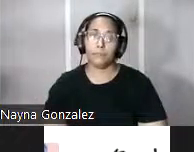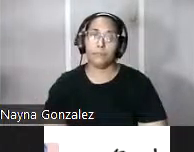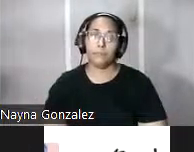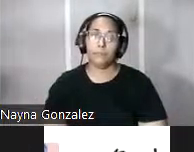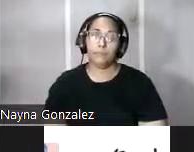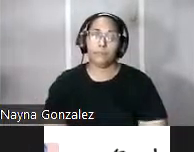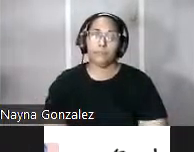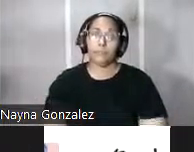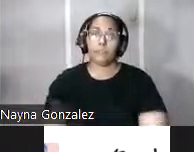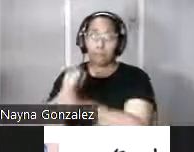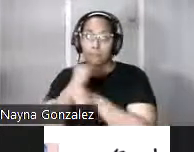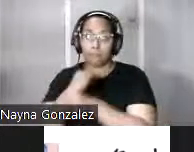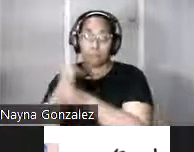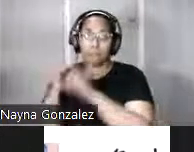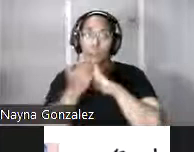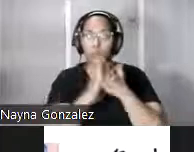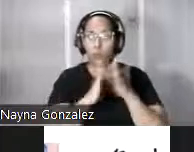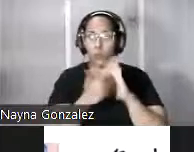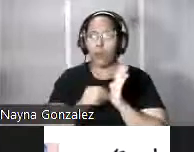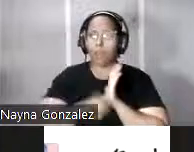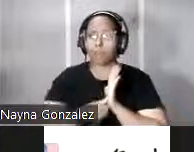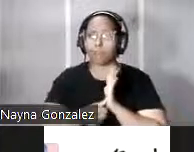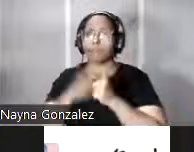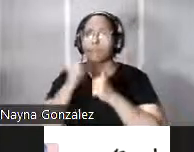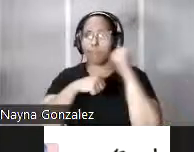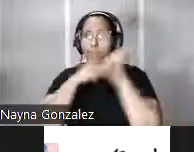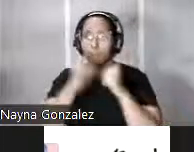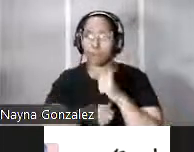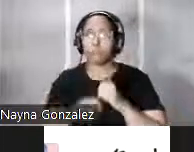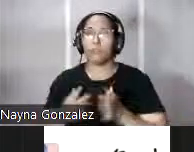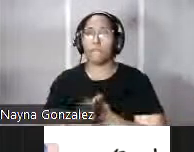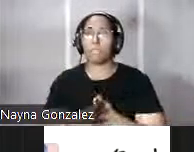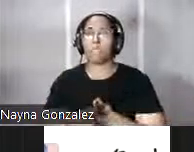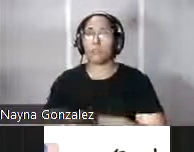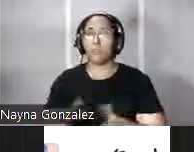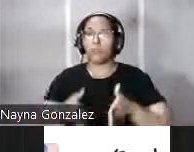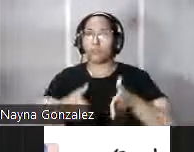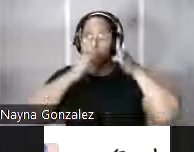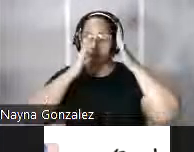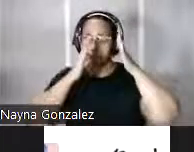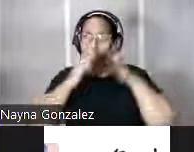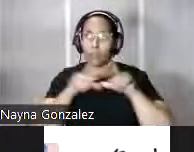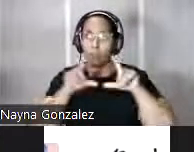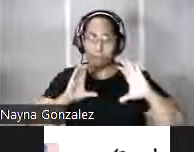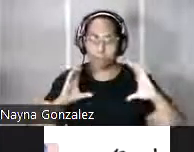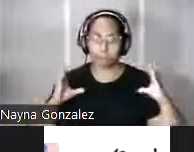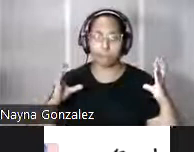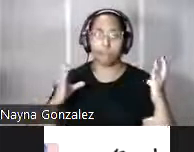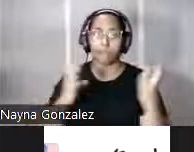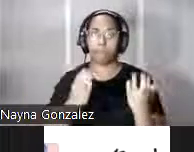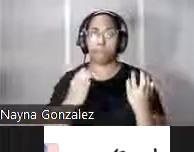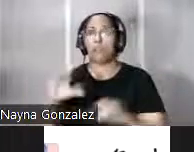La defensa de la ciudad se reforzó en 1539 con la construcción de una torre de planta circular coronada por almenas